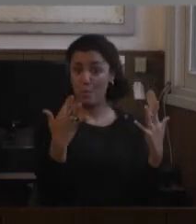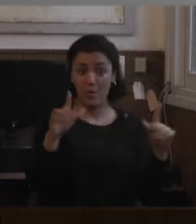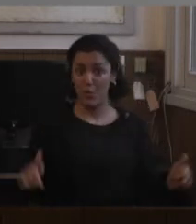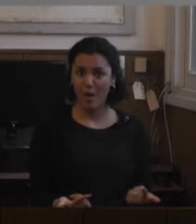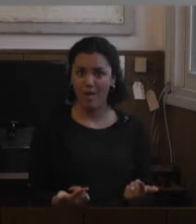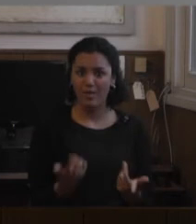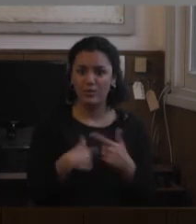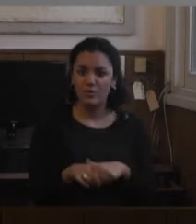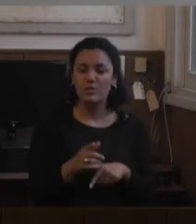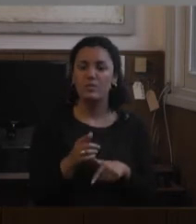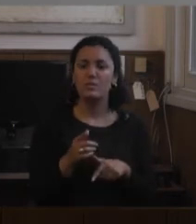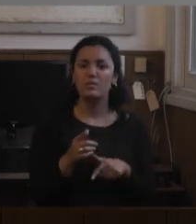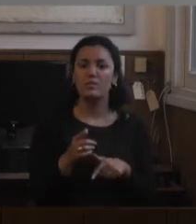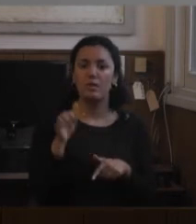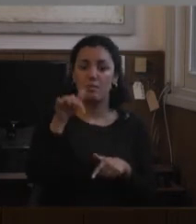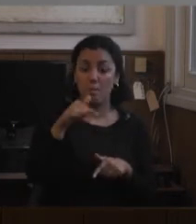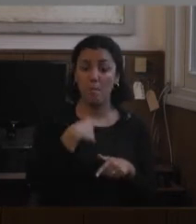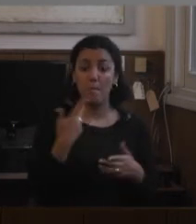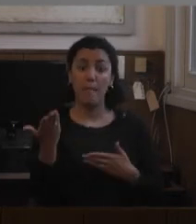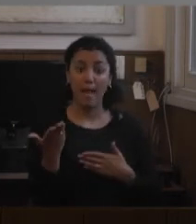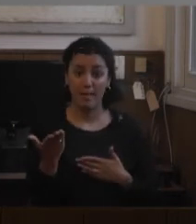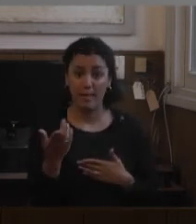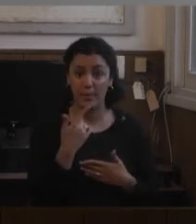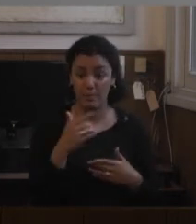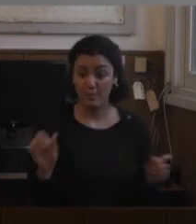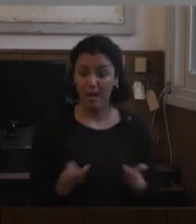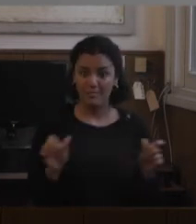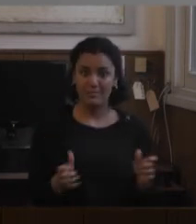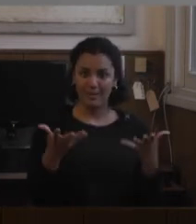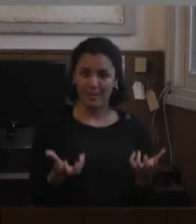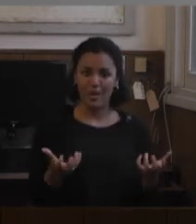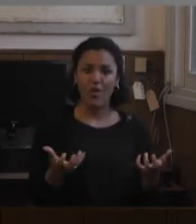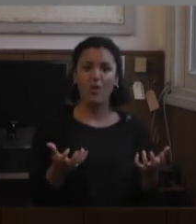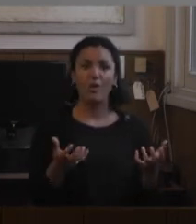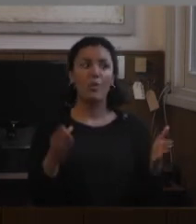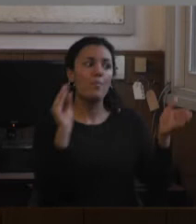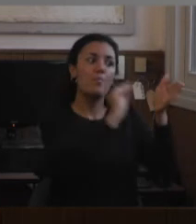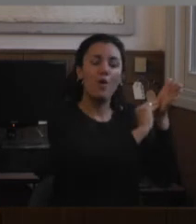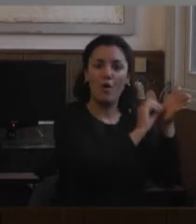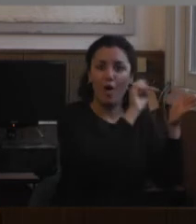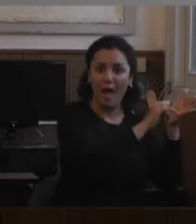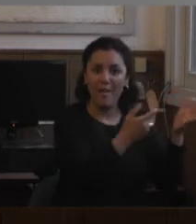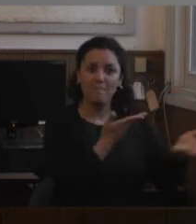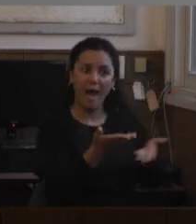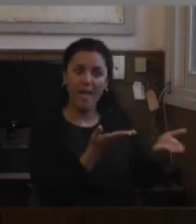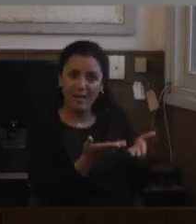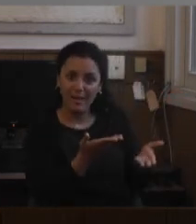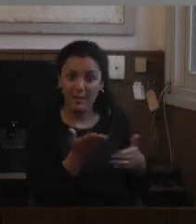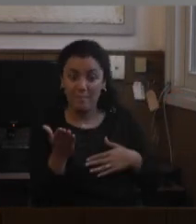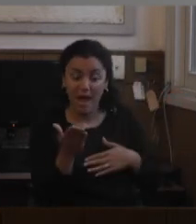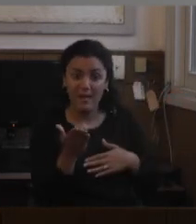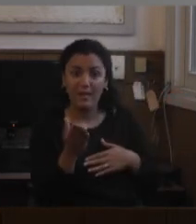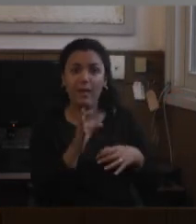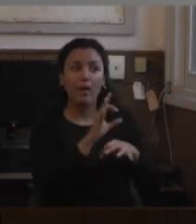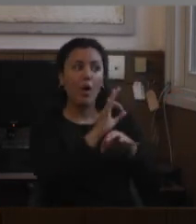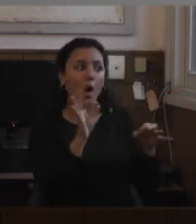si uno quisiera hacer baile y que vengan todos parecería que poner baile no alcanza o tiene que poner baile